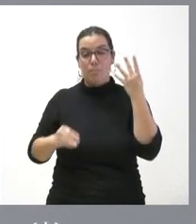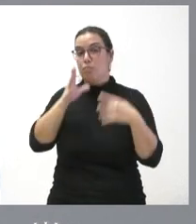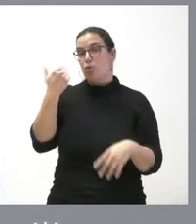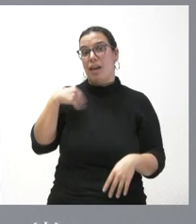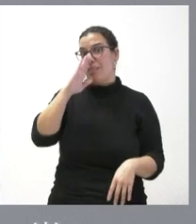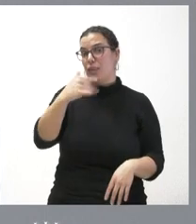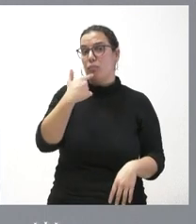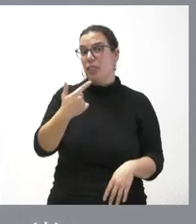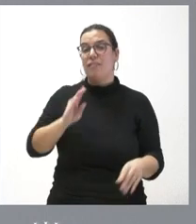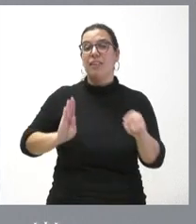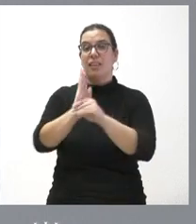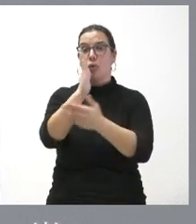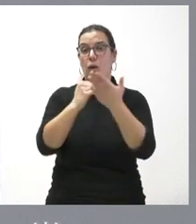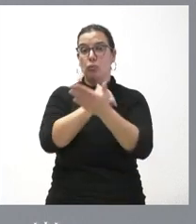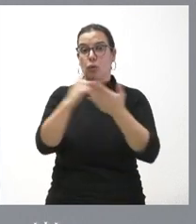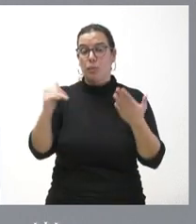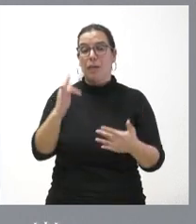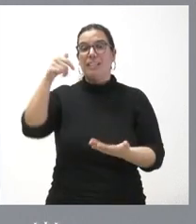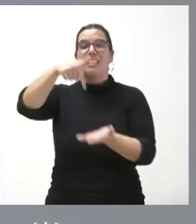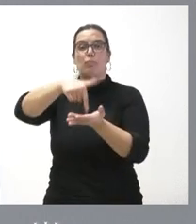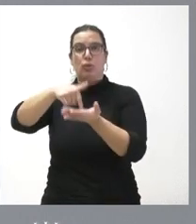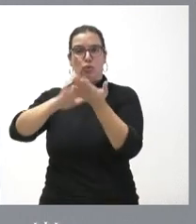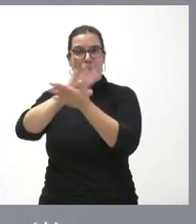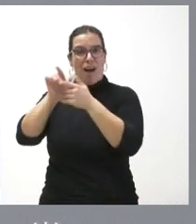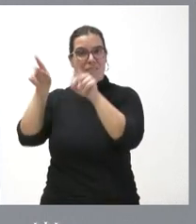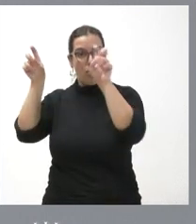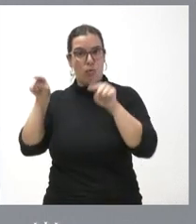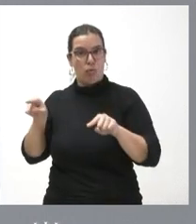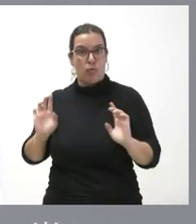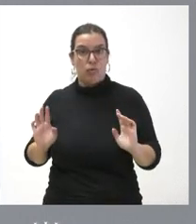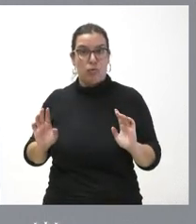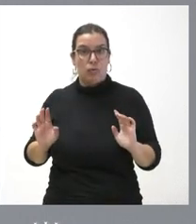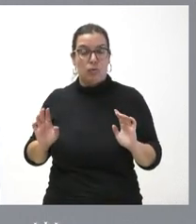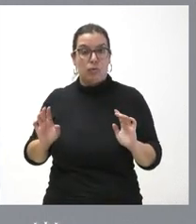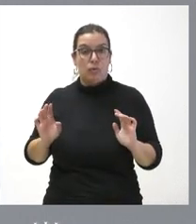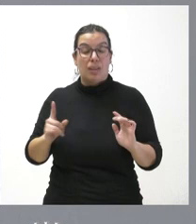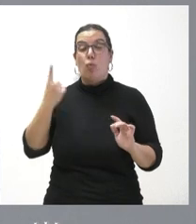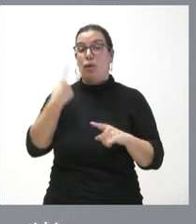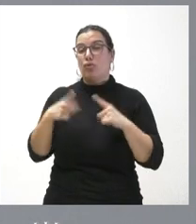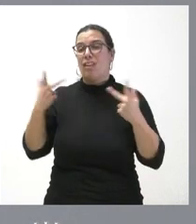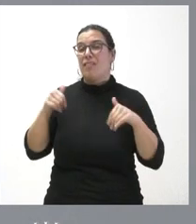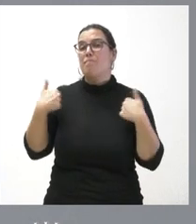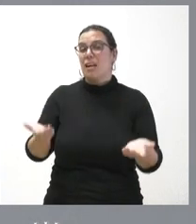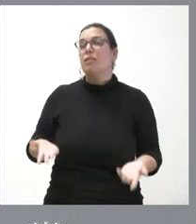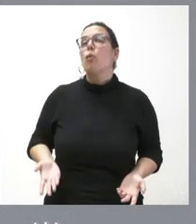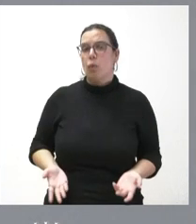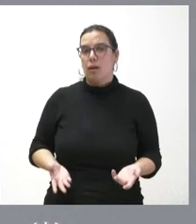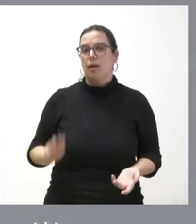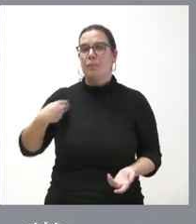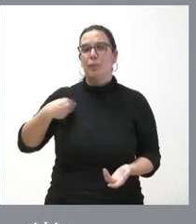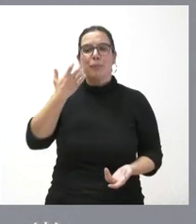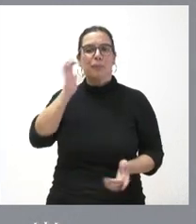de financiación autonómica y de impuestos y de algo todavía más grave de la excepcionalidad